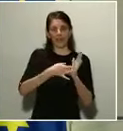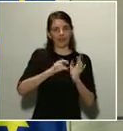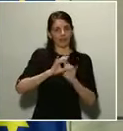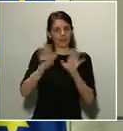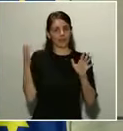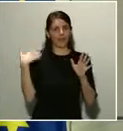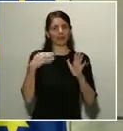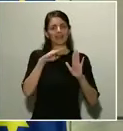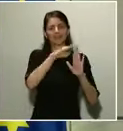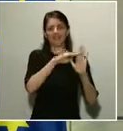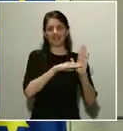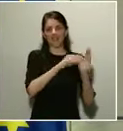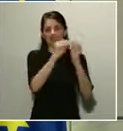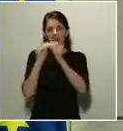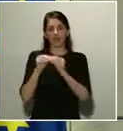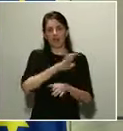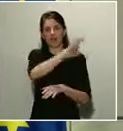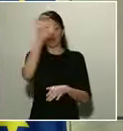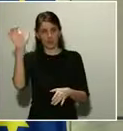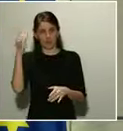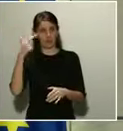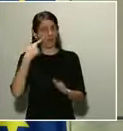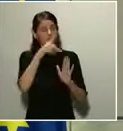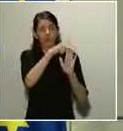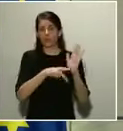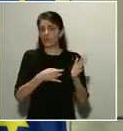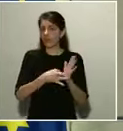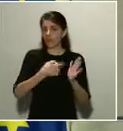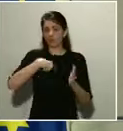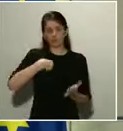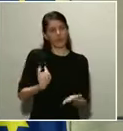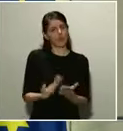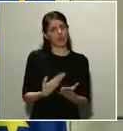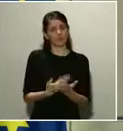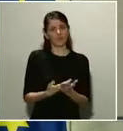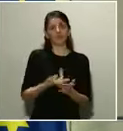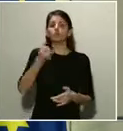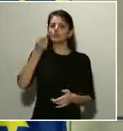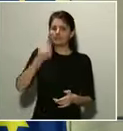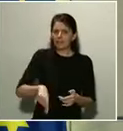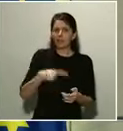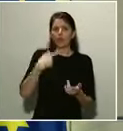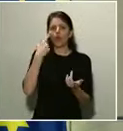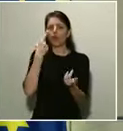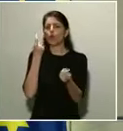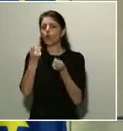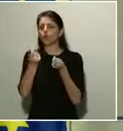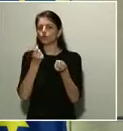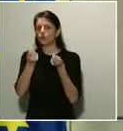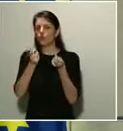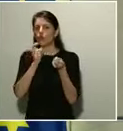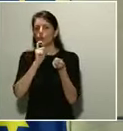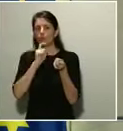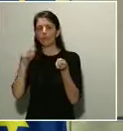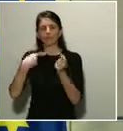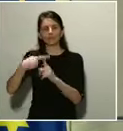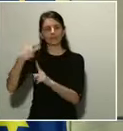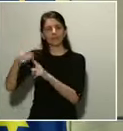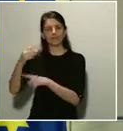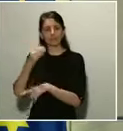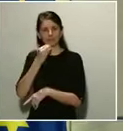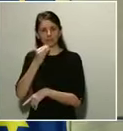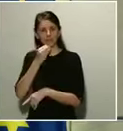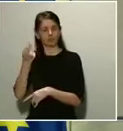calidad están garantizadas. También el control y el tratamiento de todos los bienes alimentarios son específicamente